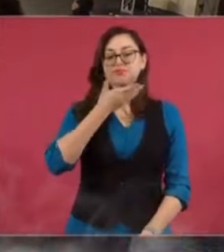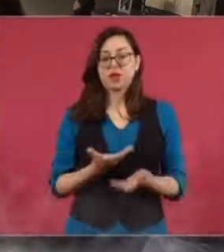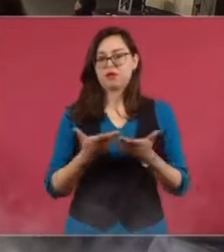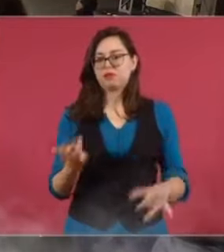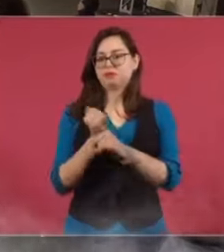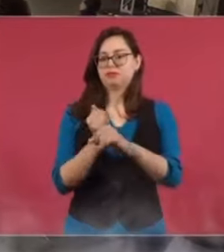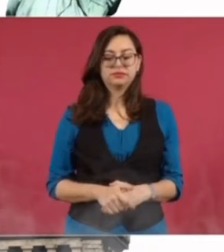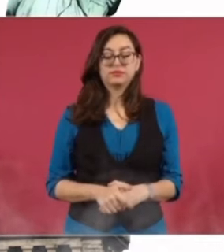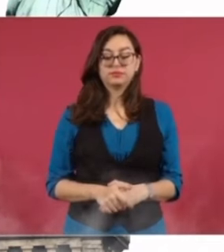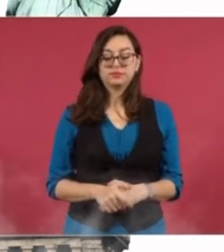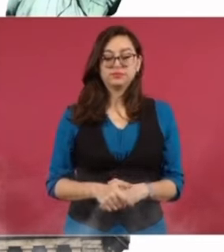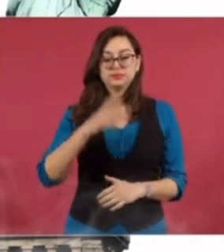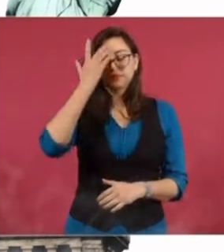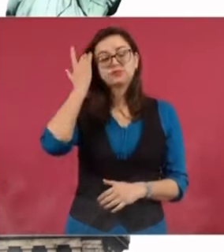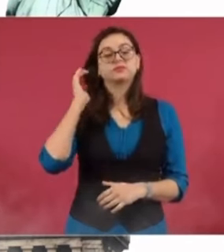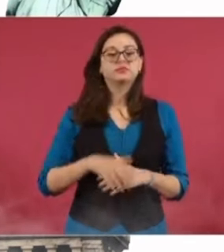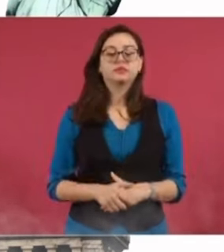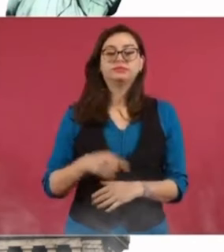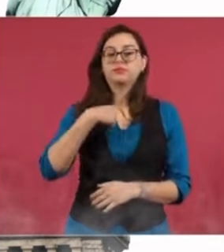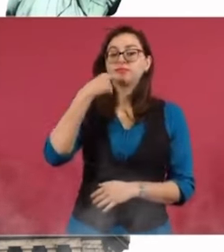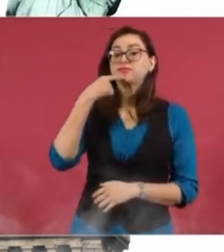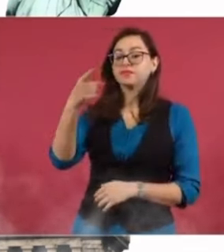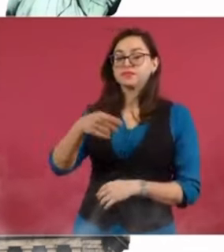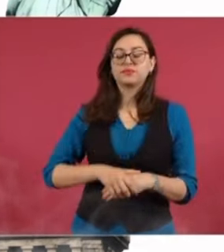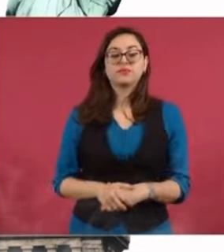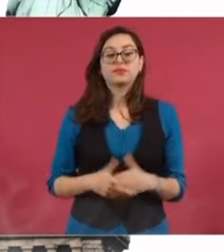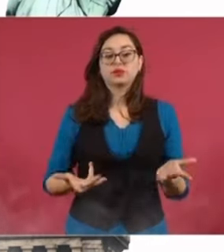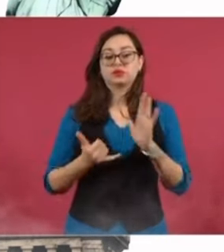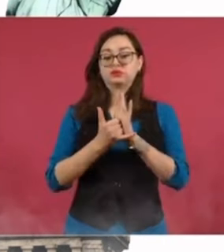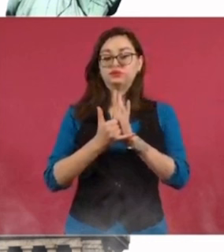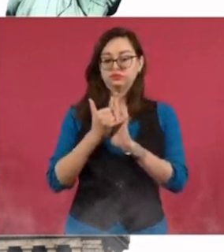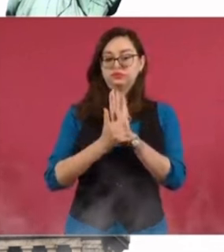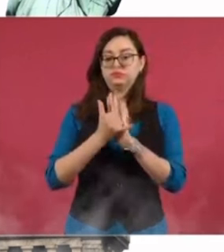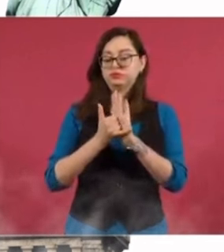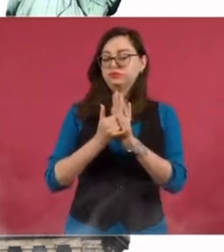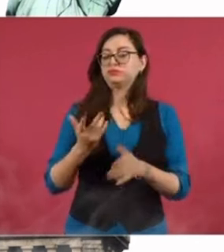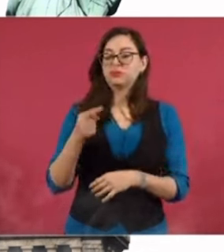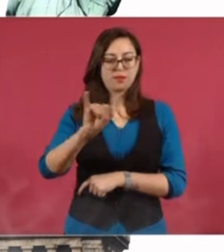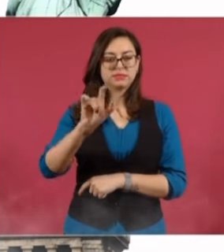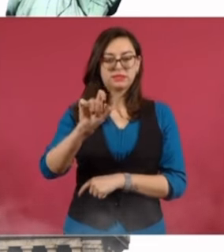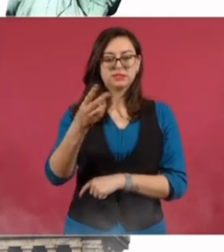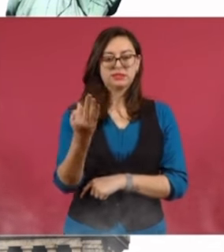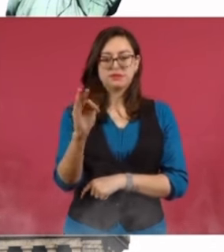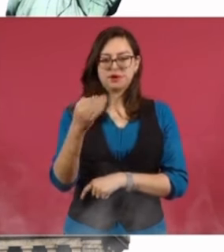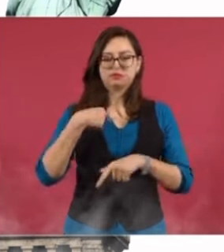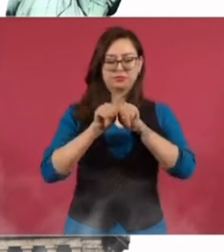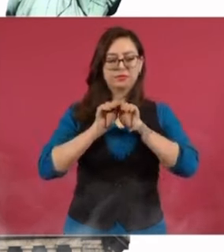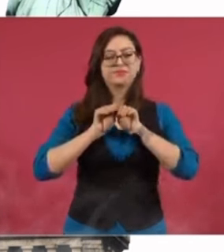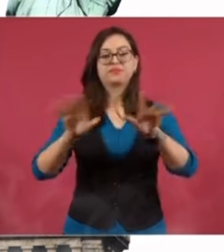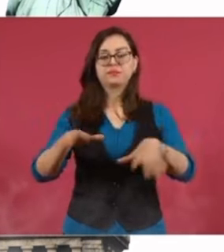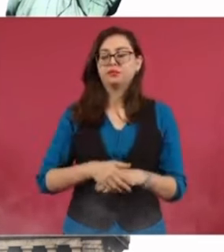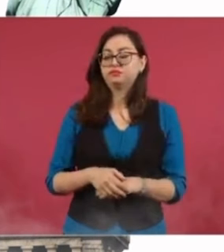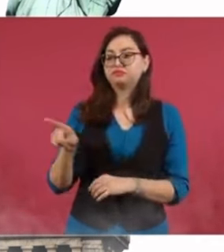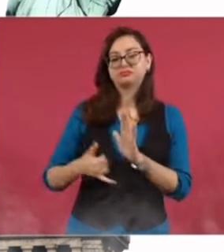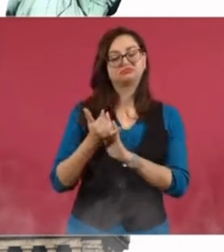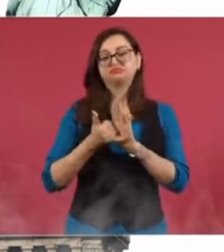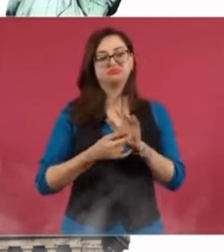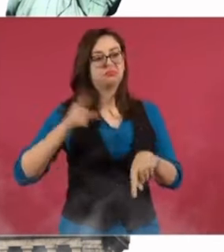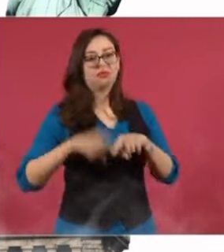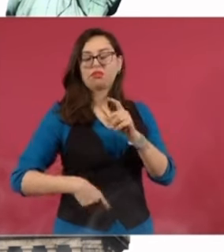miren lo que puse. Por censura, YouTube nos bajó el video de la conferencia de prensa del jueves 22 de febrero. Pues según ellos, infringe